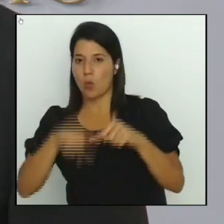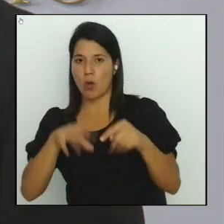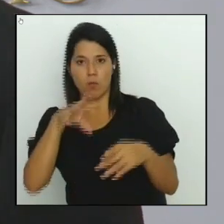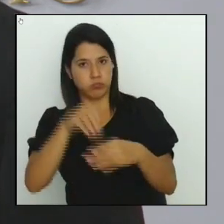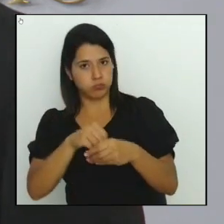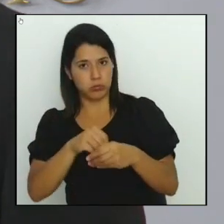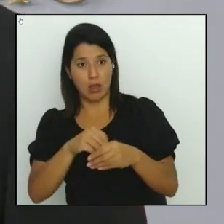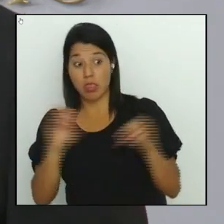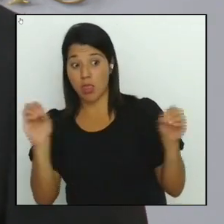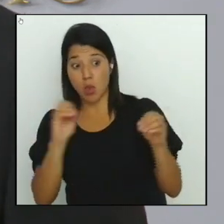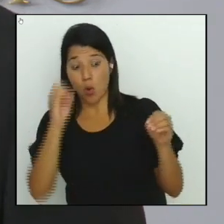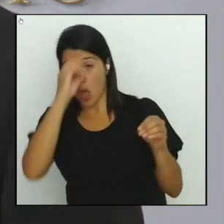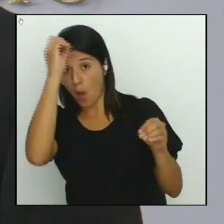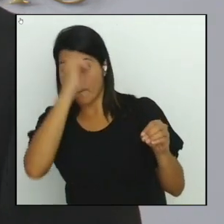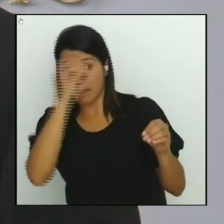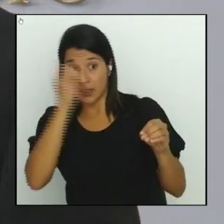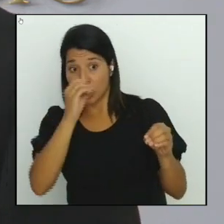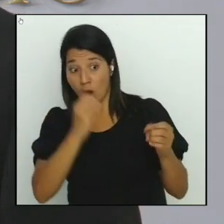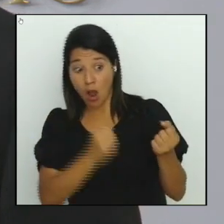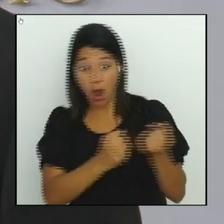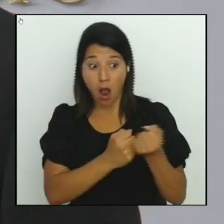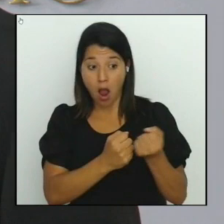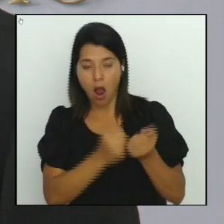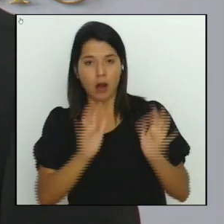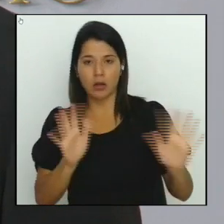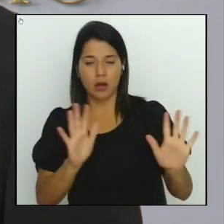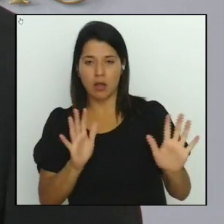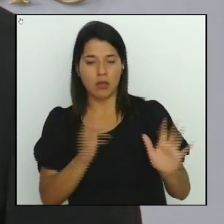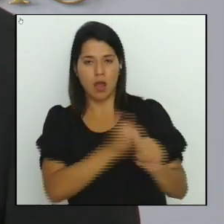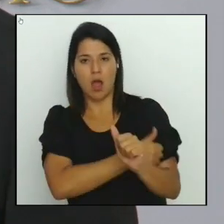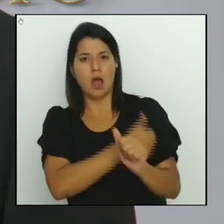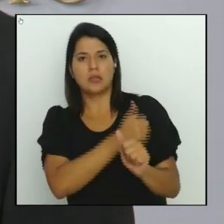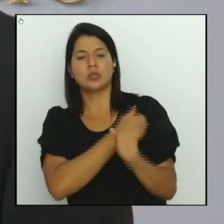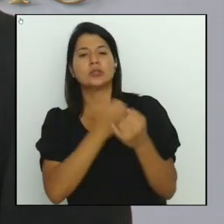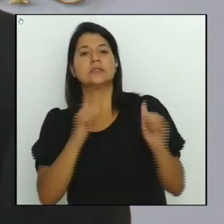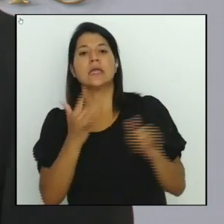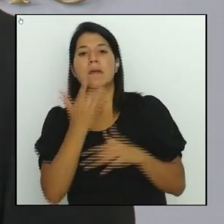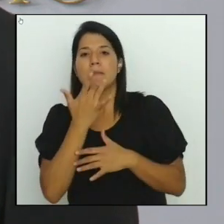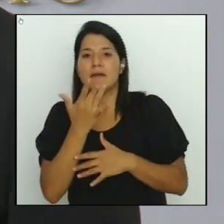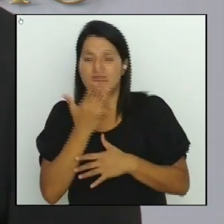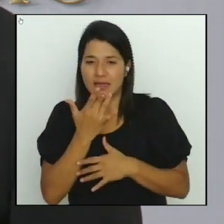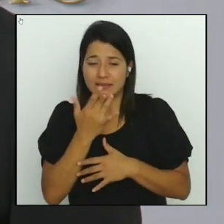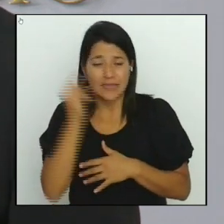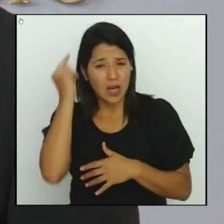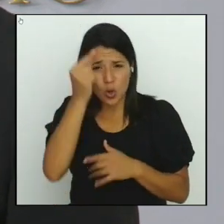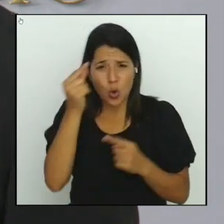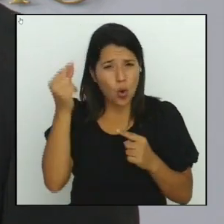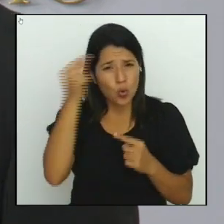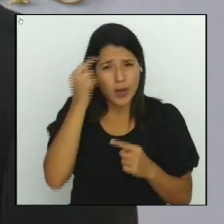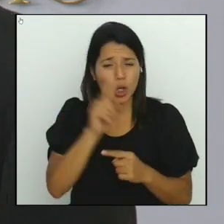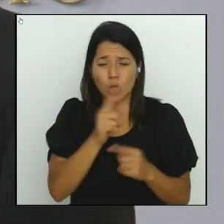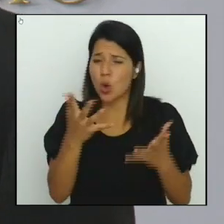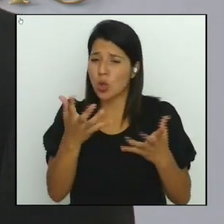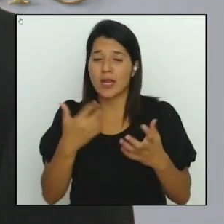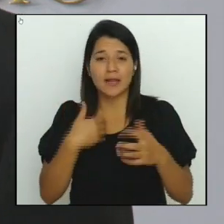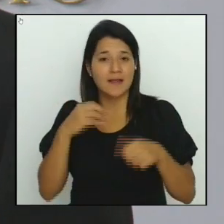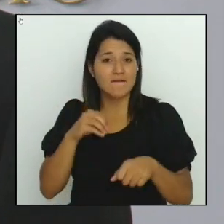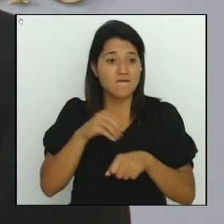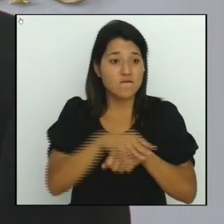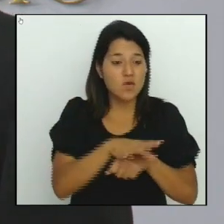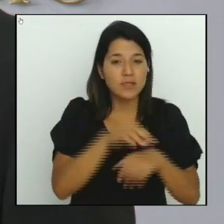se abstengan de cualquier pretensión de incidir en el resultado de las elecciones, incluso